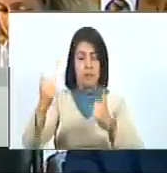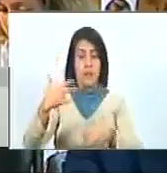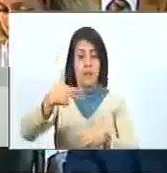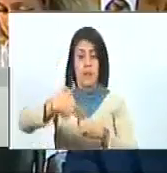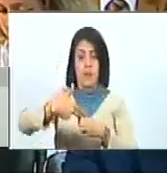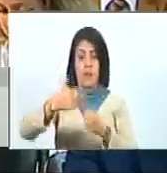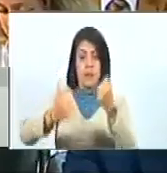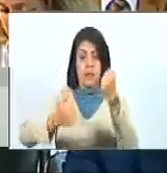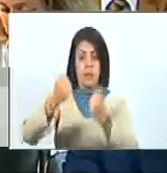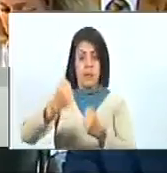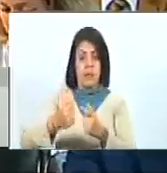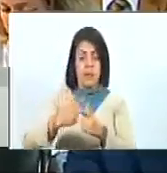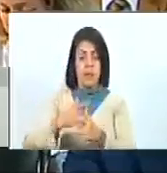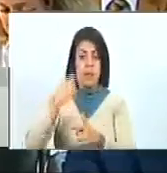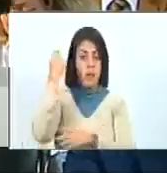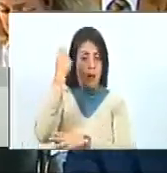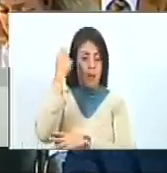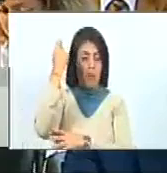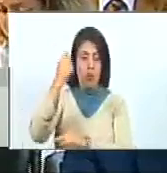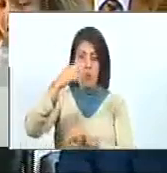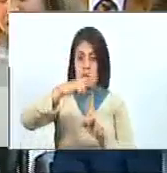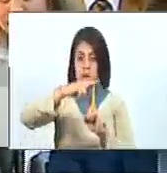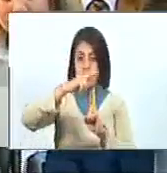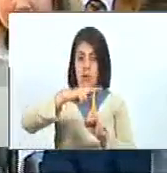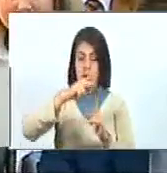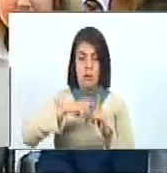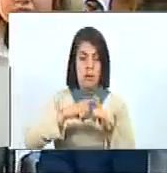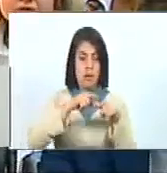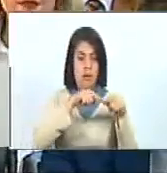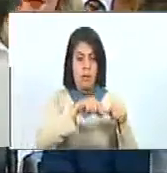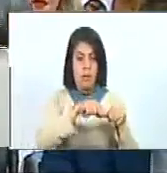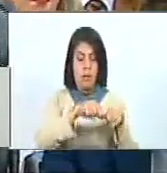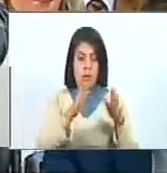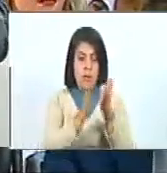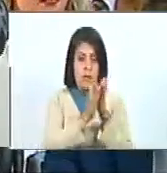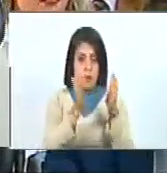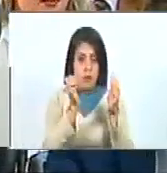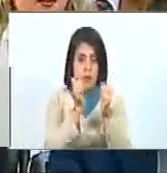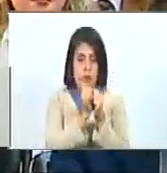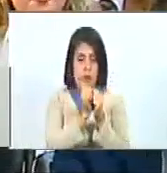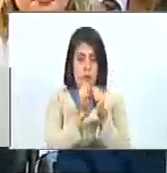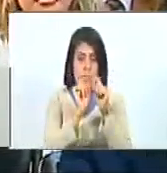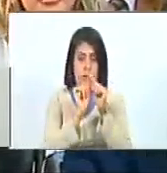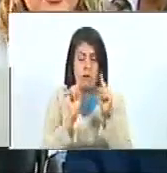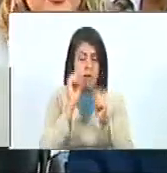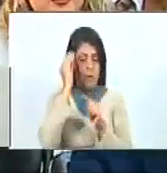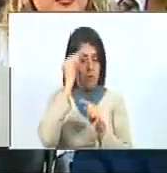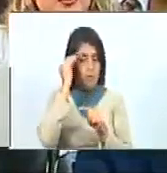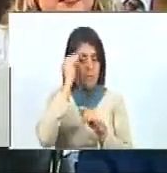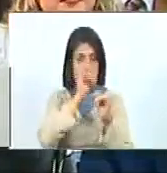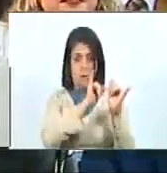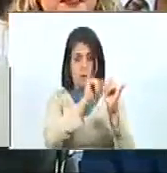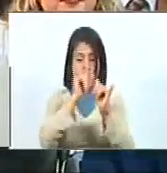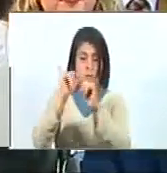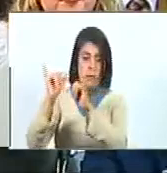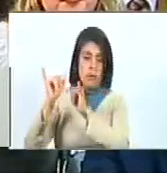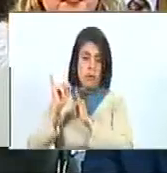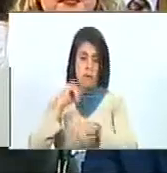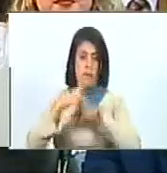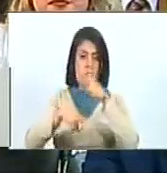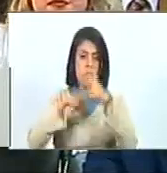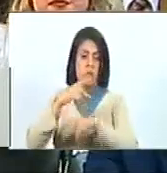gasolina allá en Apure ni en Táchira ni en Azuate pero me imagino que la misma el mismo proceso